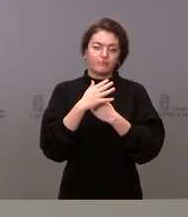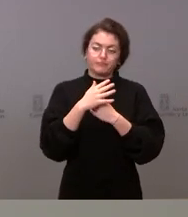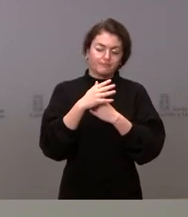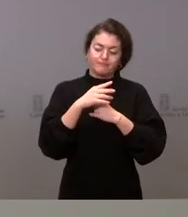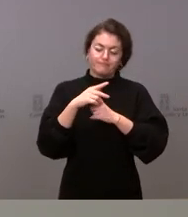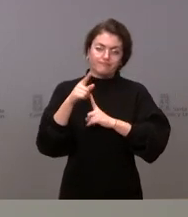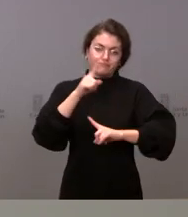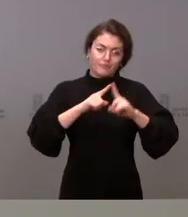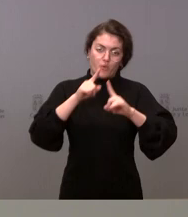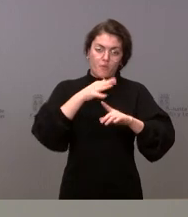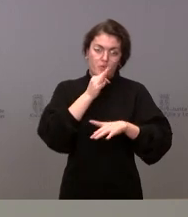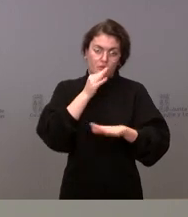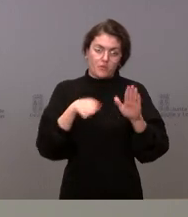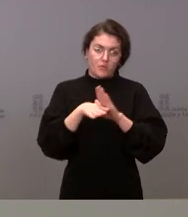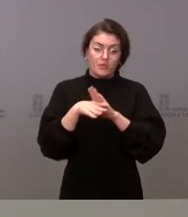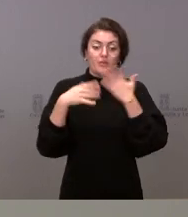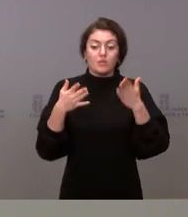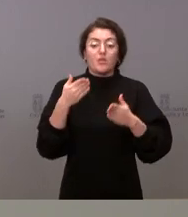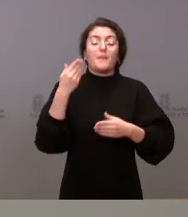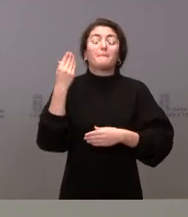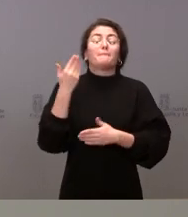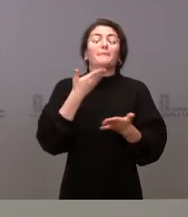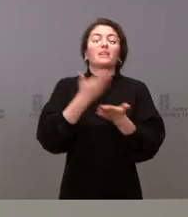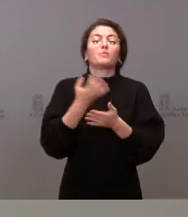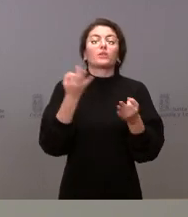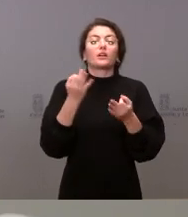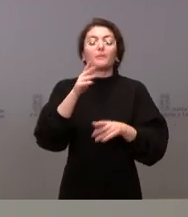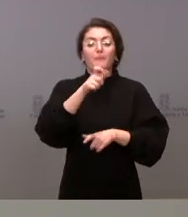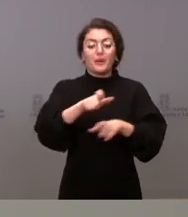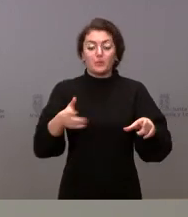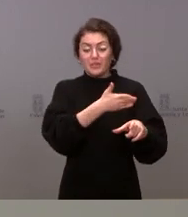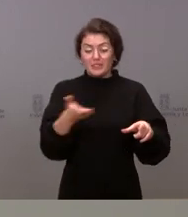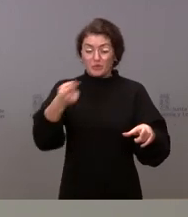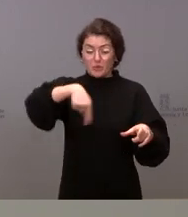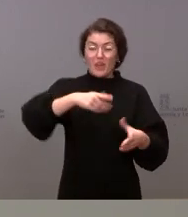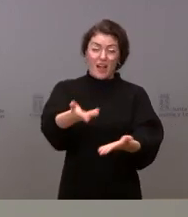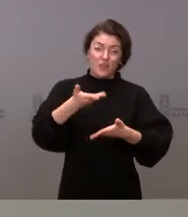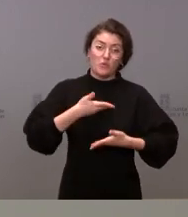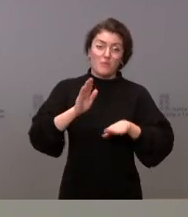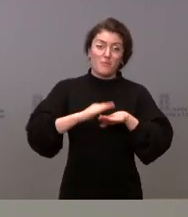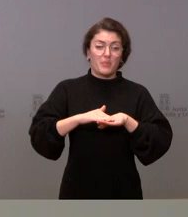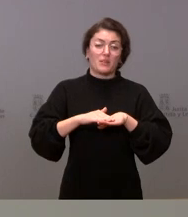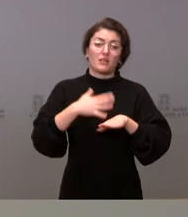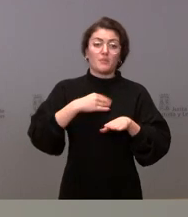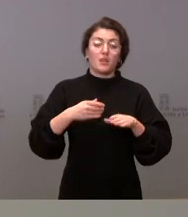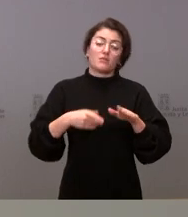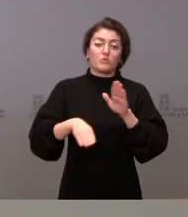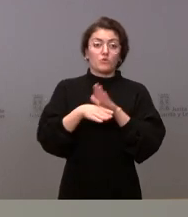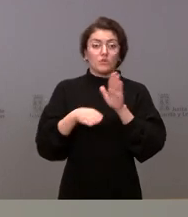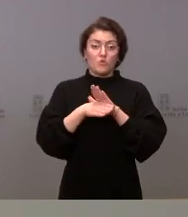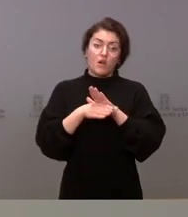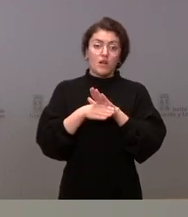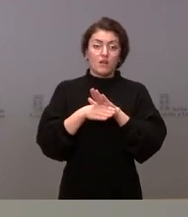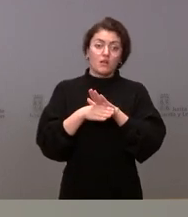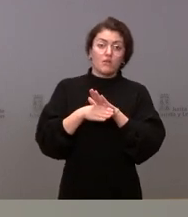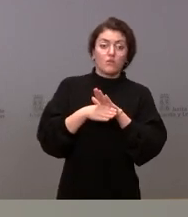que las personas, todas las personas, nos ayuden para que podamos seguir haciendo la normalización del sistema, que el sistema